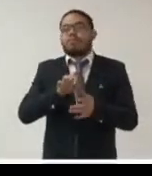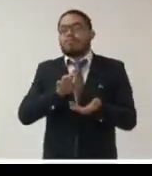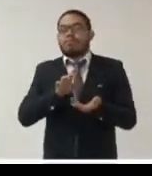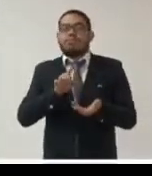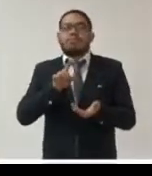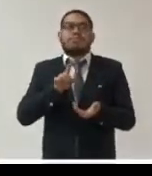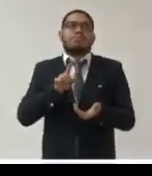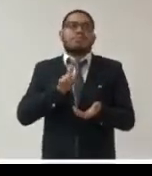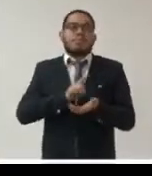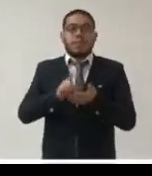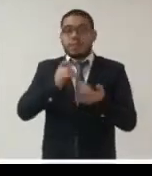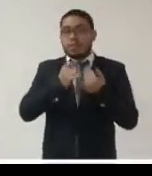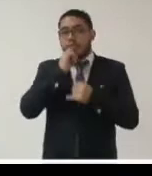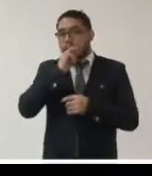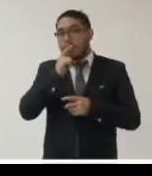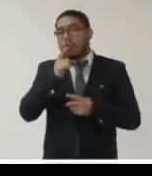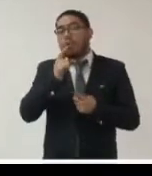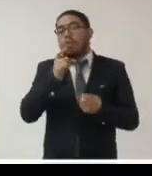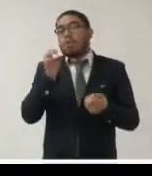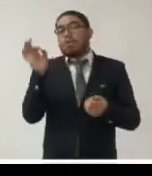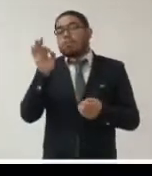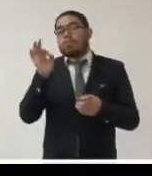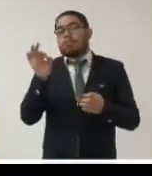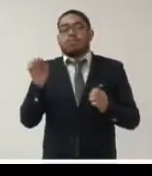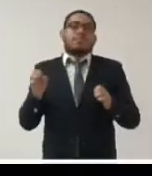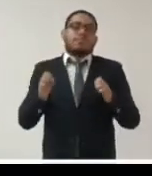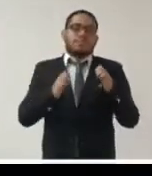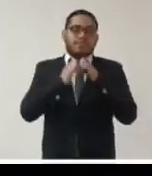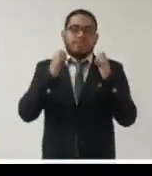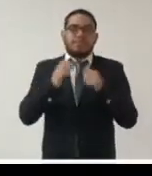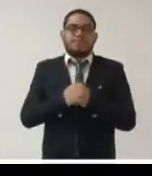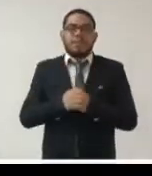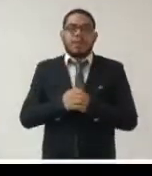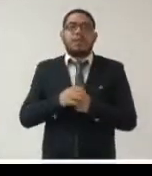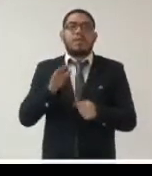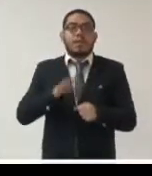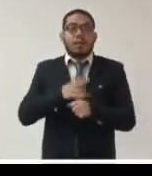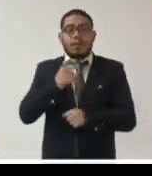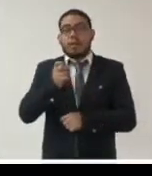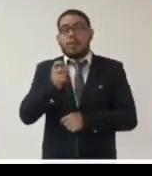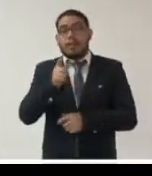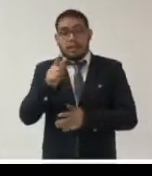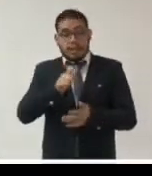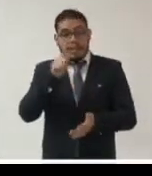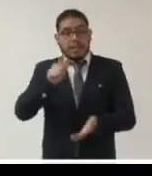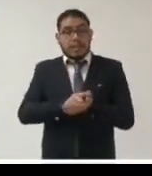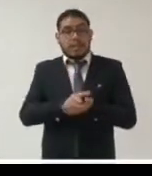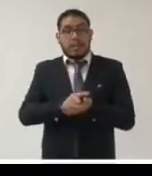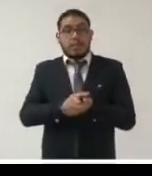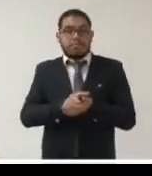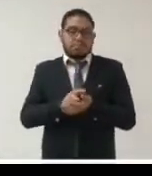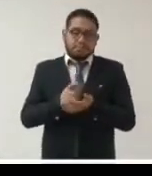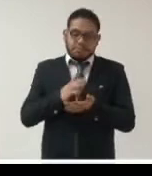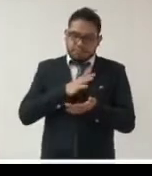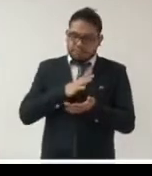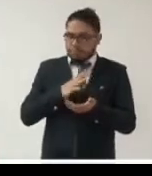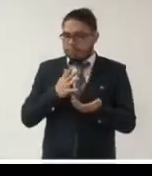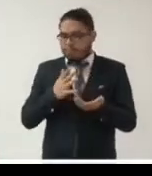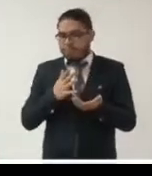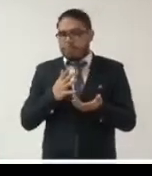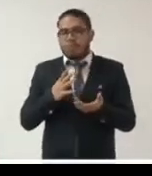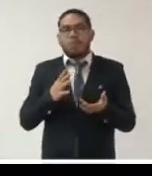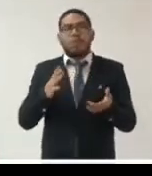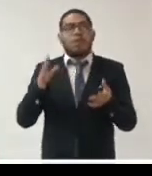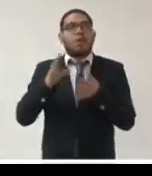a desastres o situaciones de emergencia tampoco es frecuente que las leyes que regulan los distintos estados de alarma